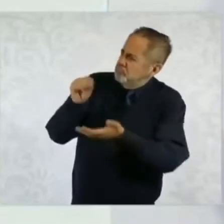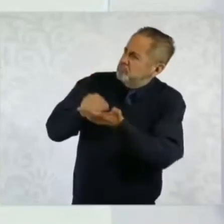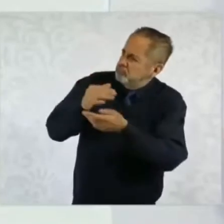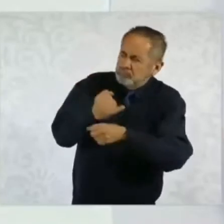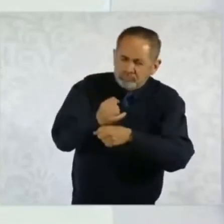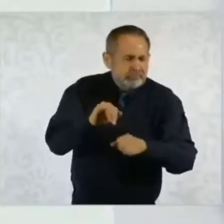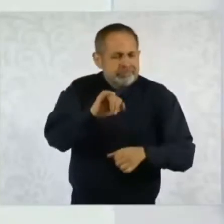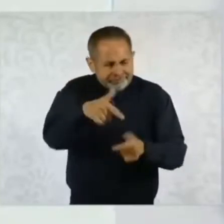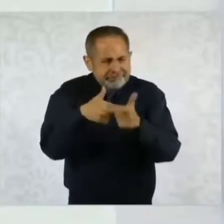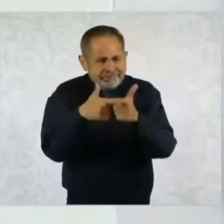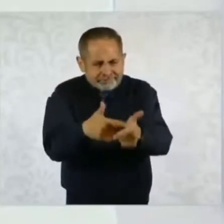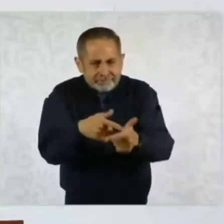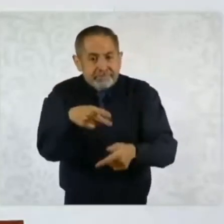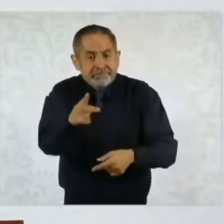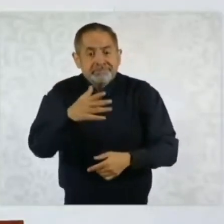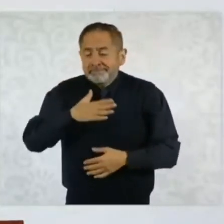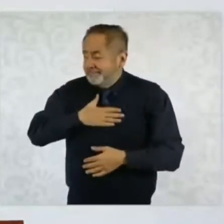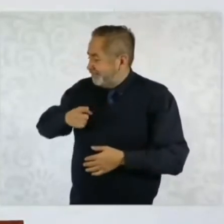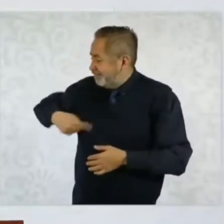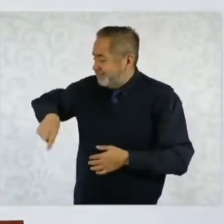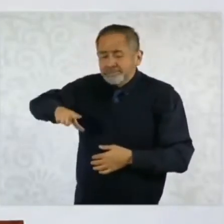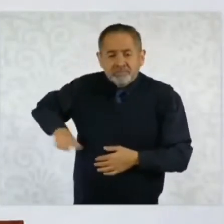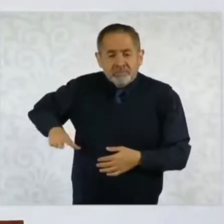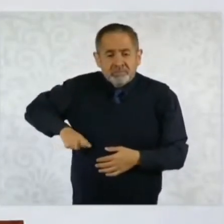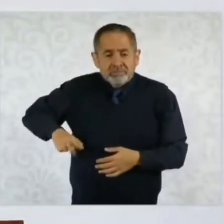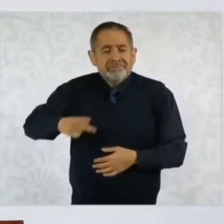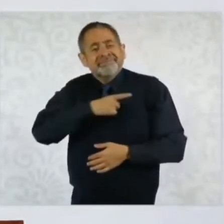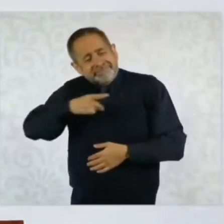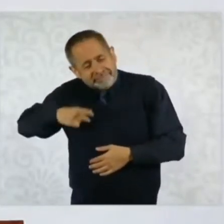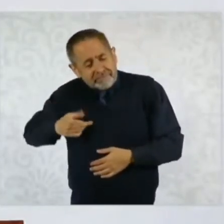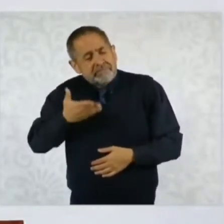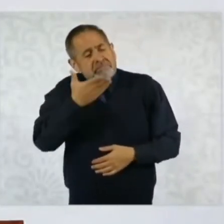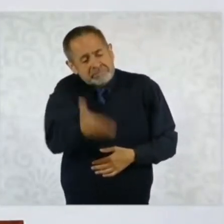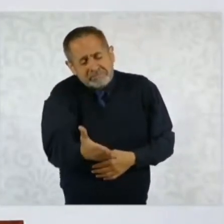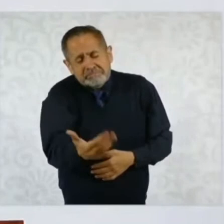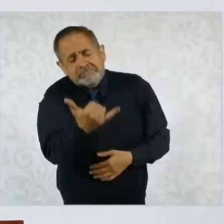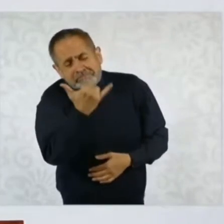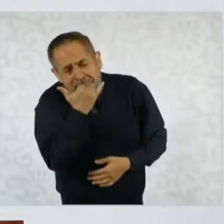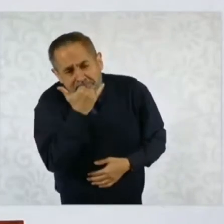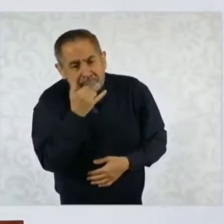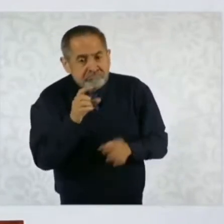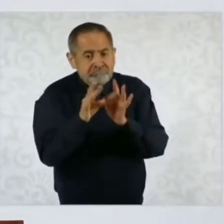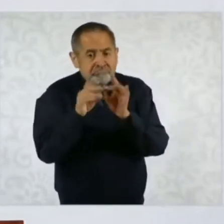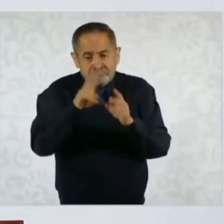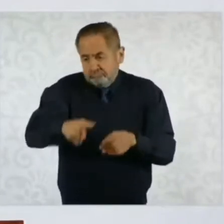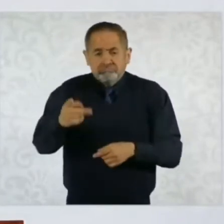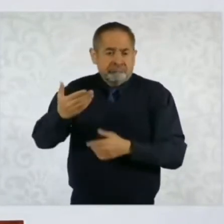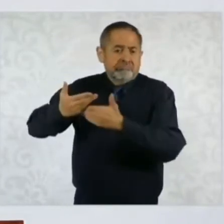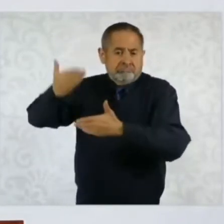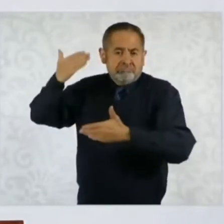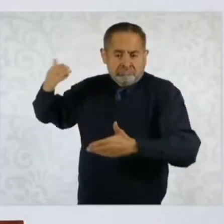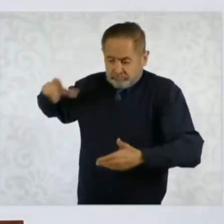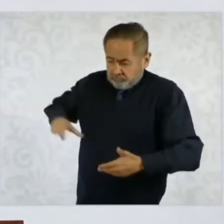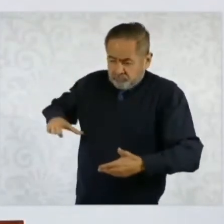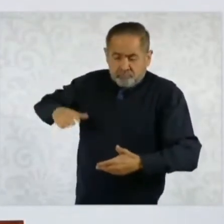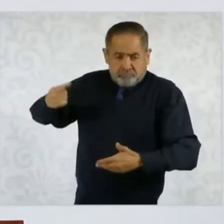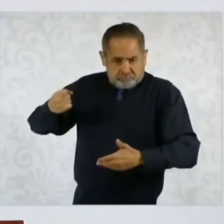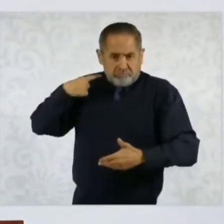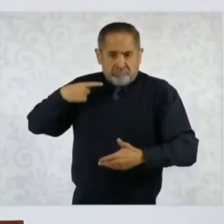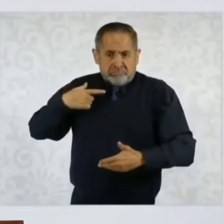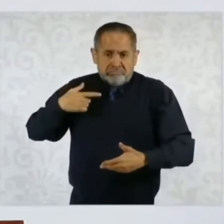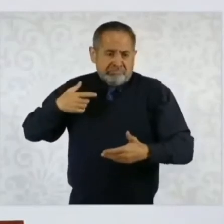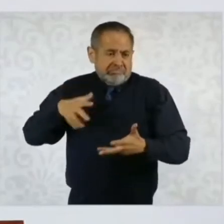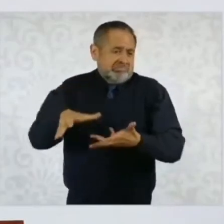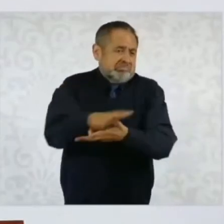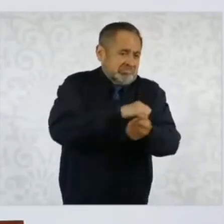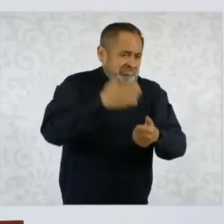Pero el Estado debe pedir perdón por atrocidades que cometió el Estado mexicano. Y